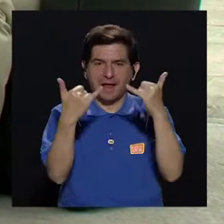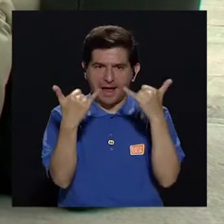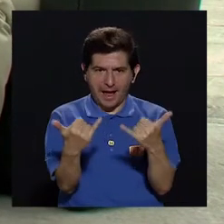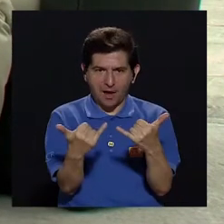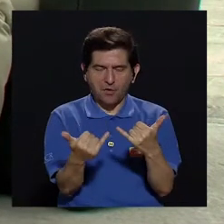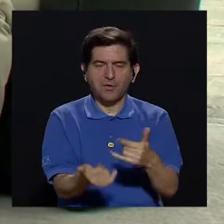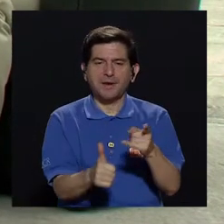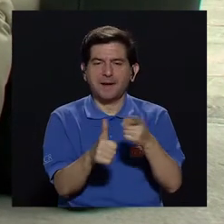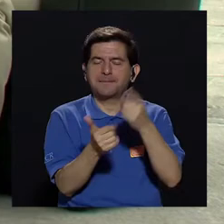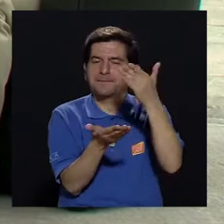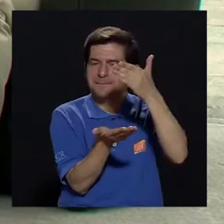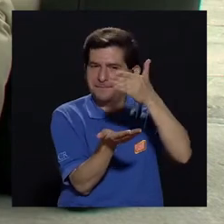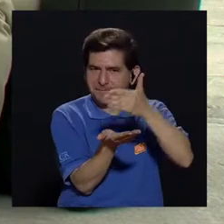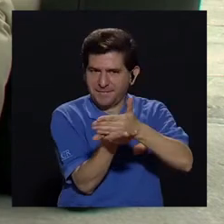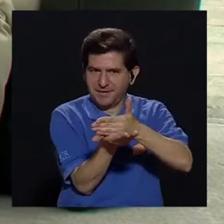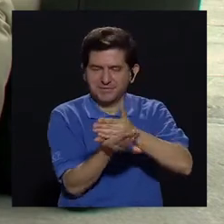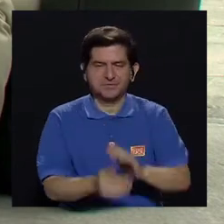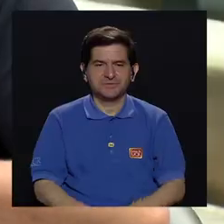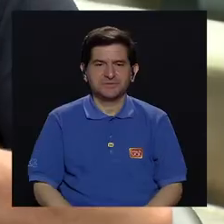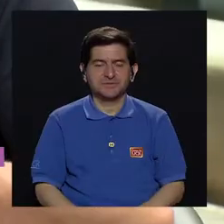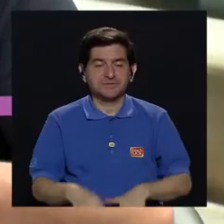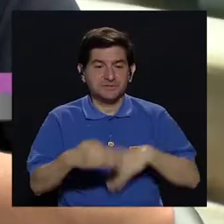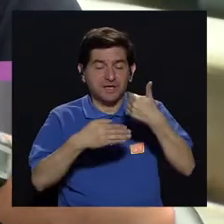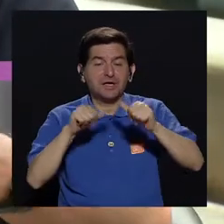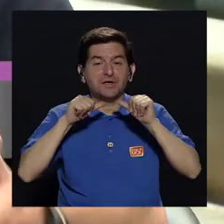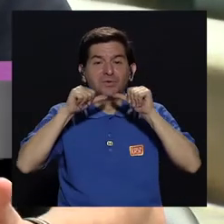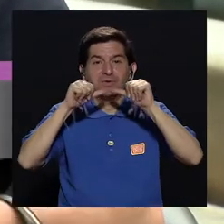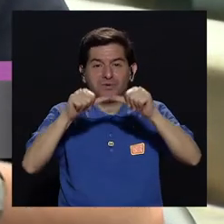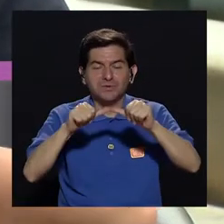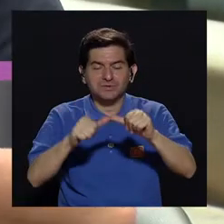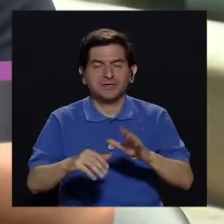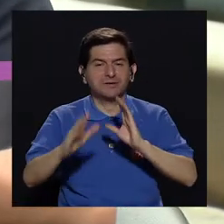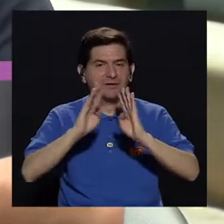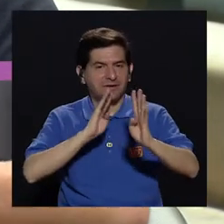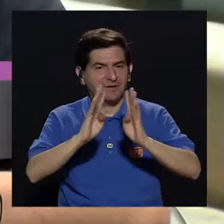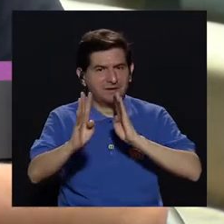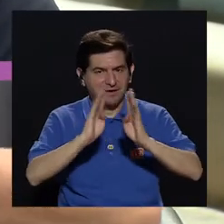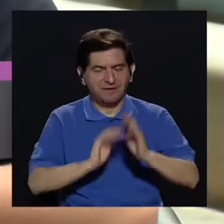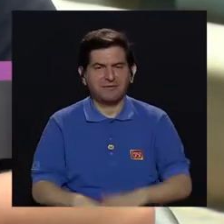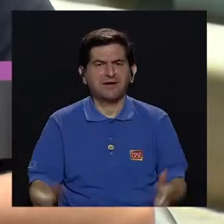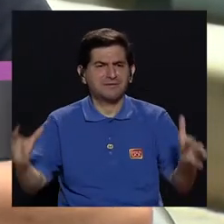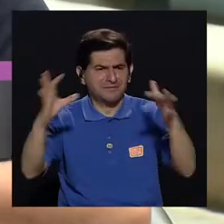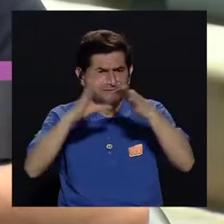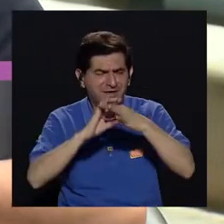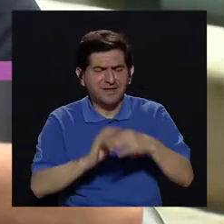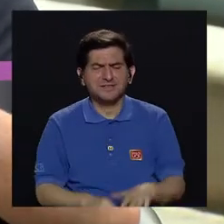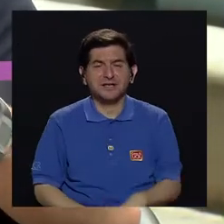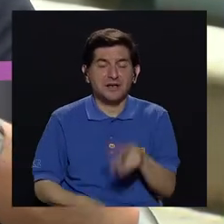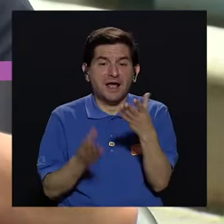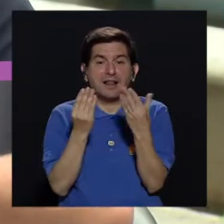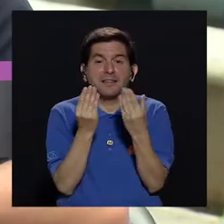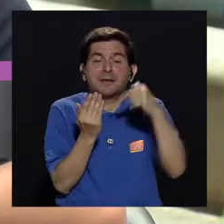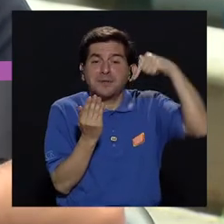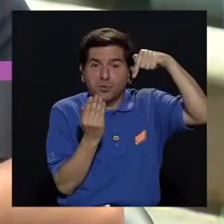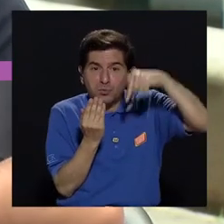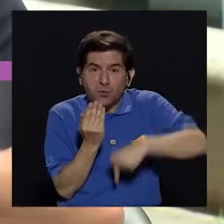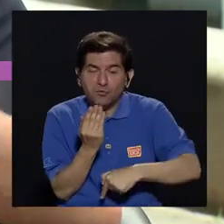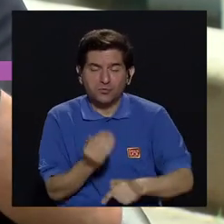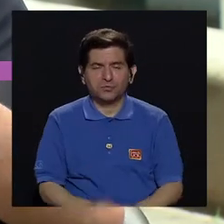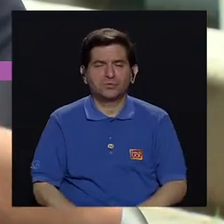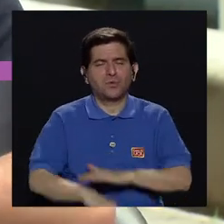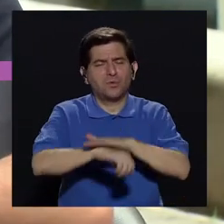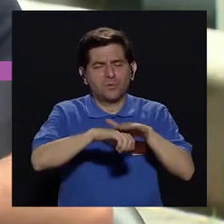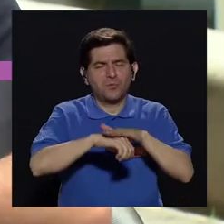ir María del Mar y Marcela a una primera pausa para retornar y seguir conversando acerca de los ataques de pánico.